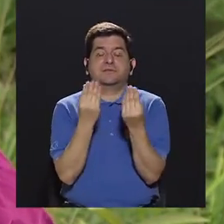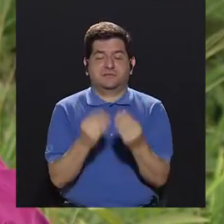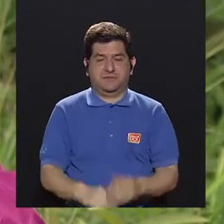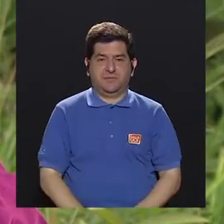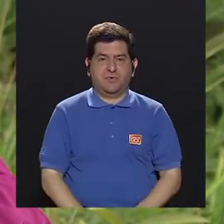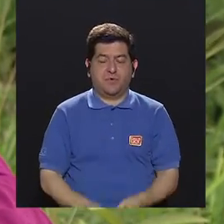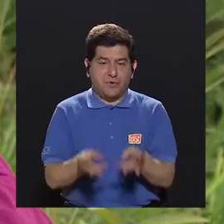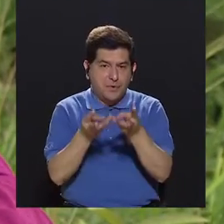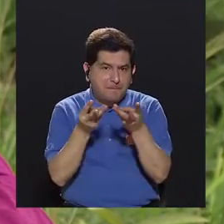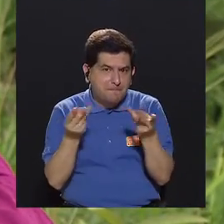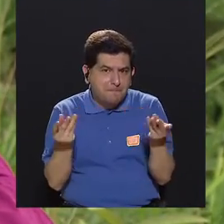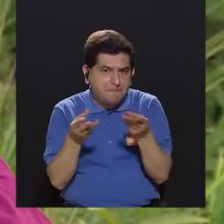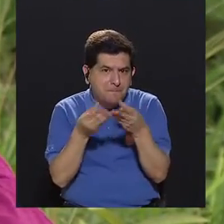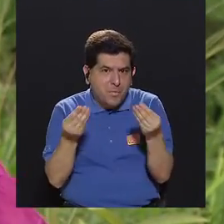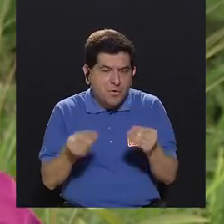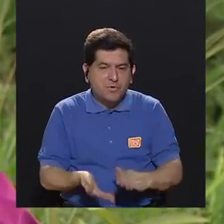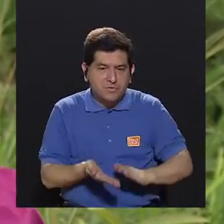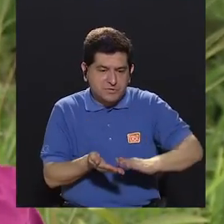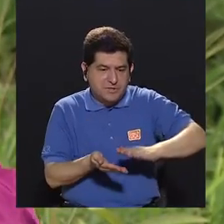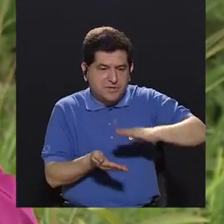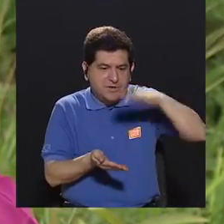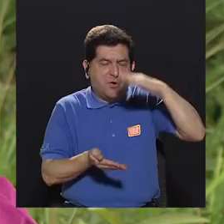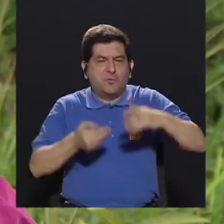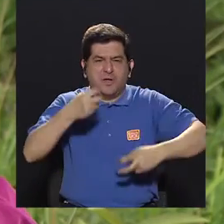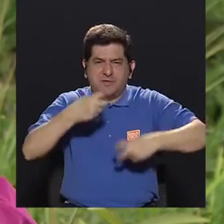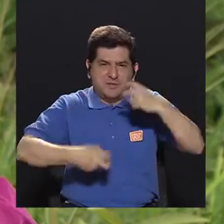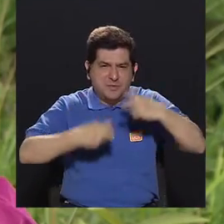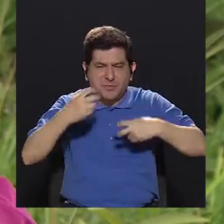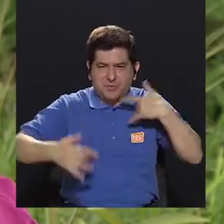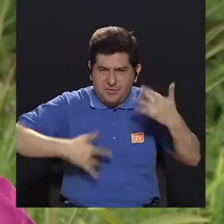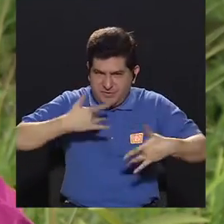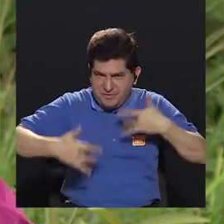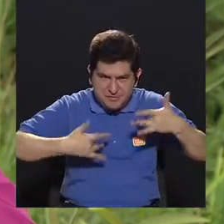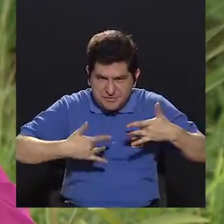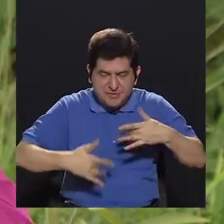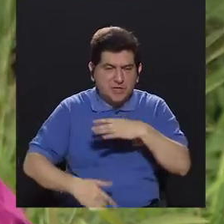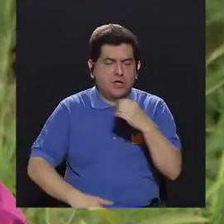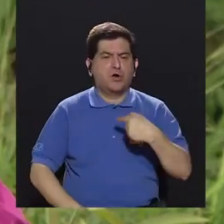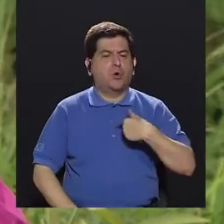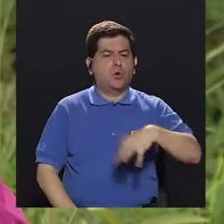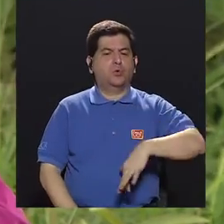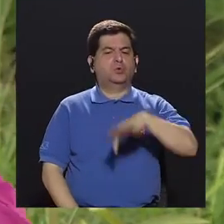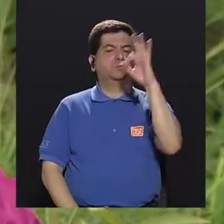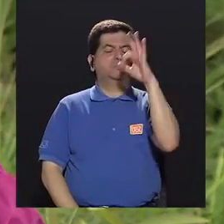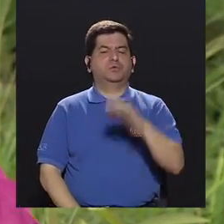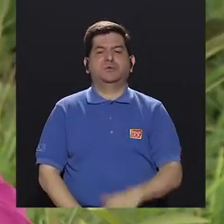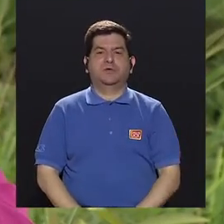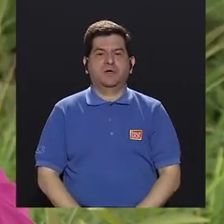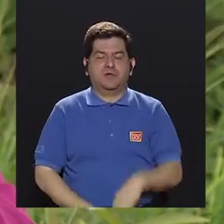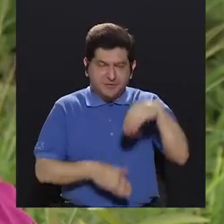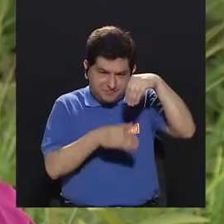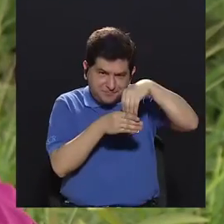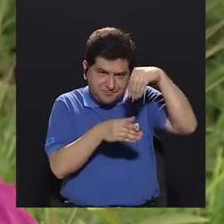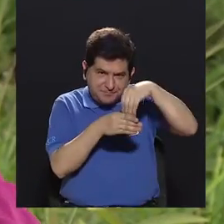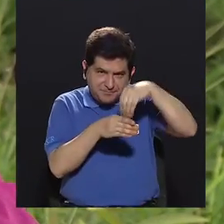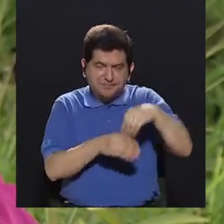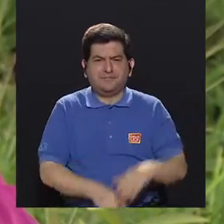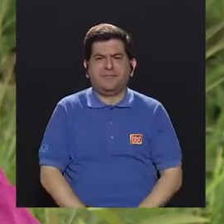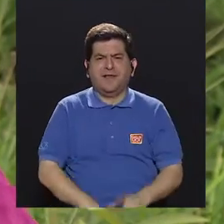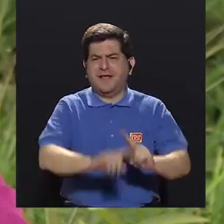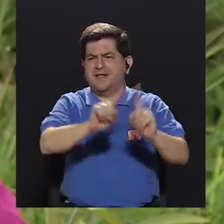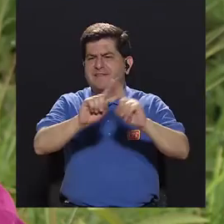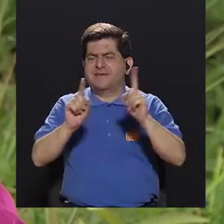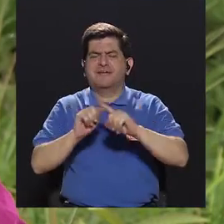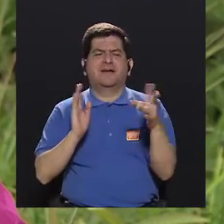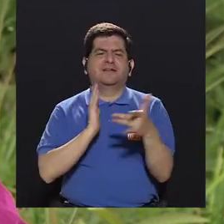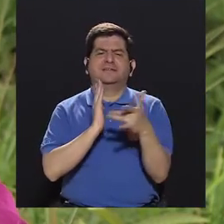más bien me genera más malestar o realmente estoy eligiendo llenarme de hay un